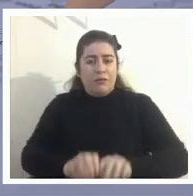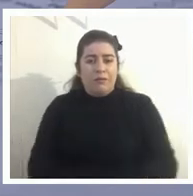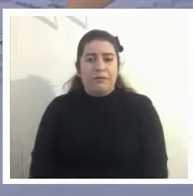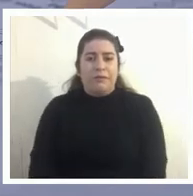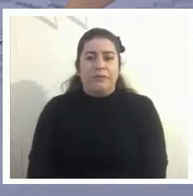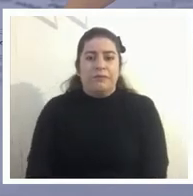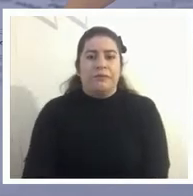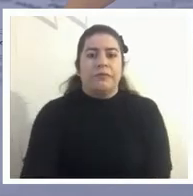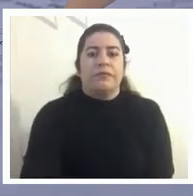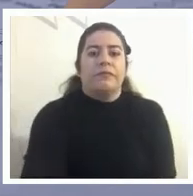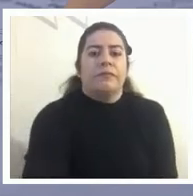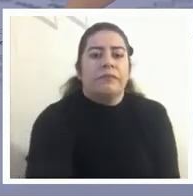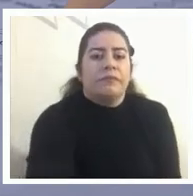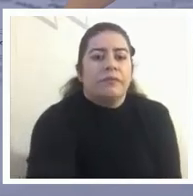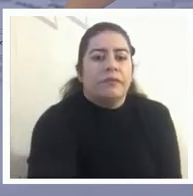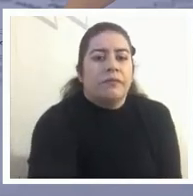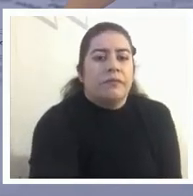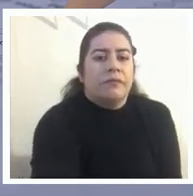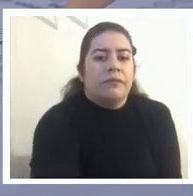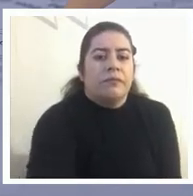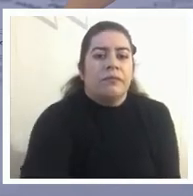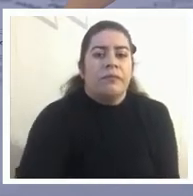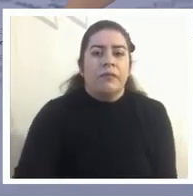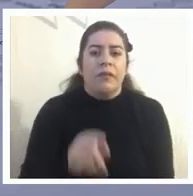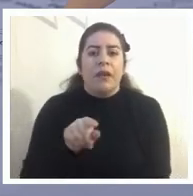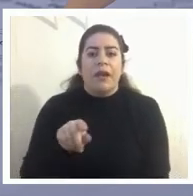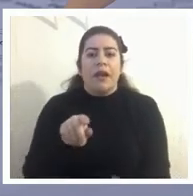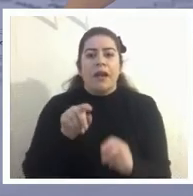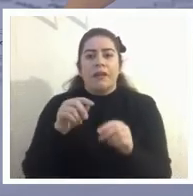el el término para esto es nueva gestión pública